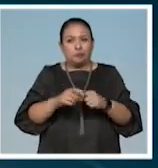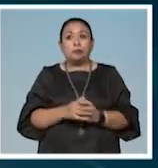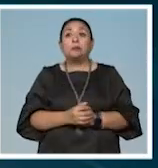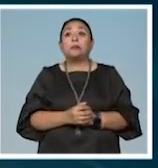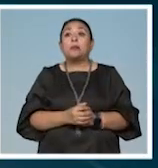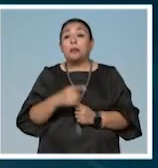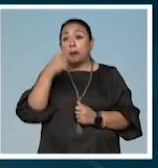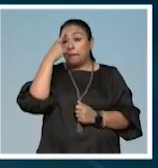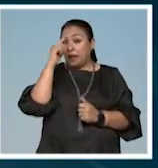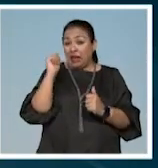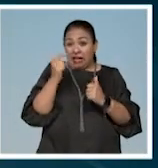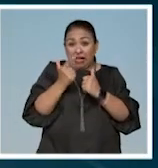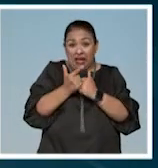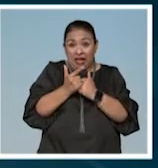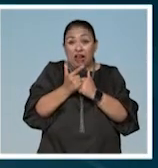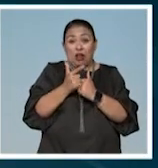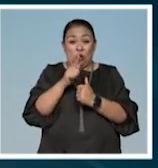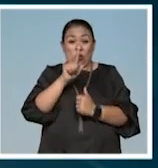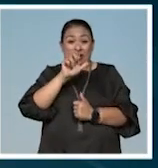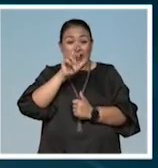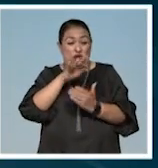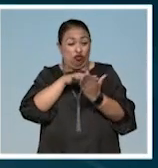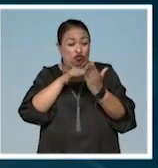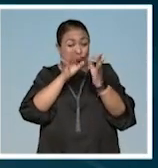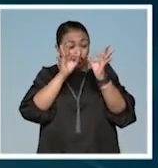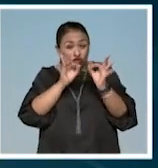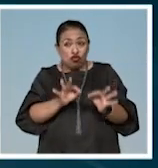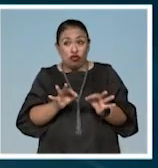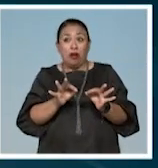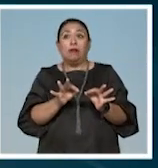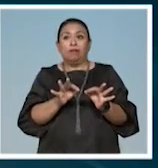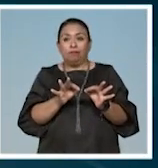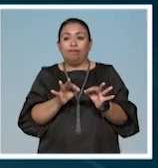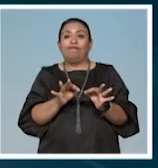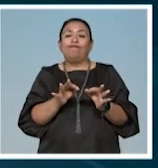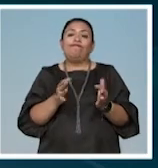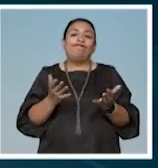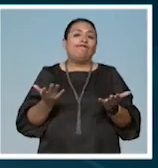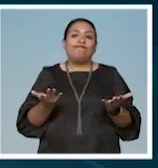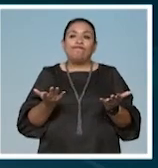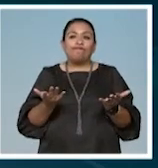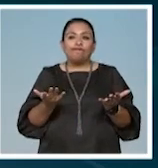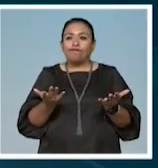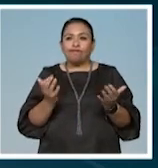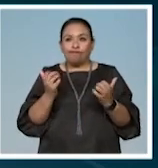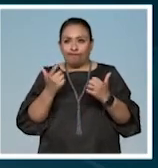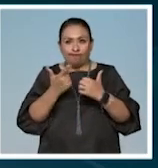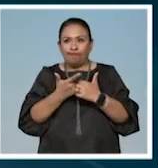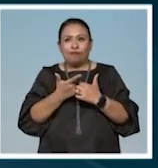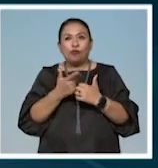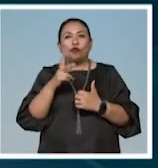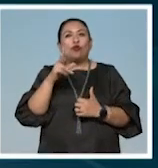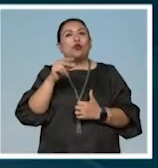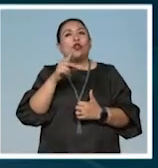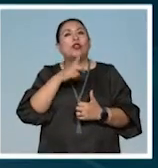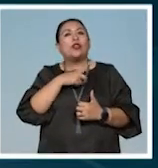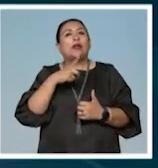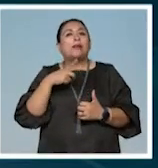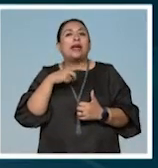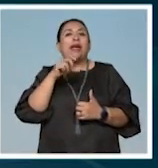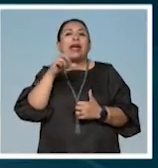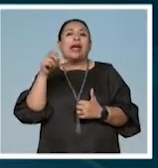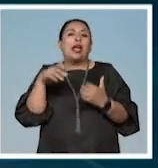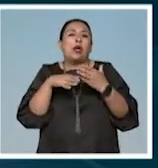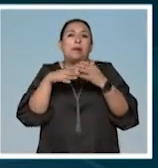Para que algo sea literario, que algo sea literario no depende del